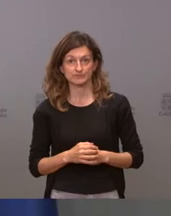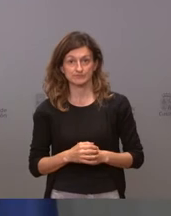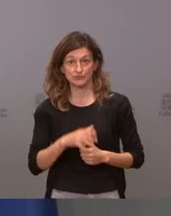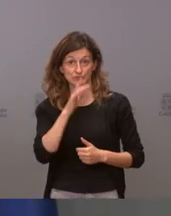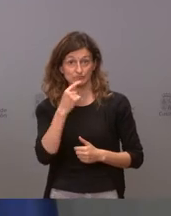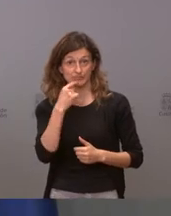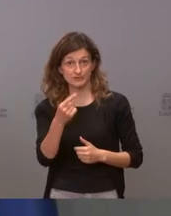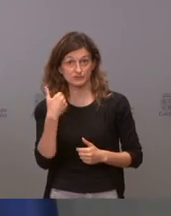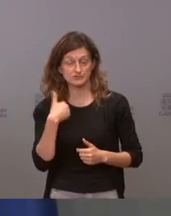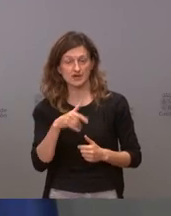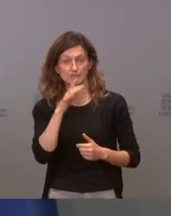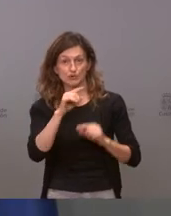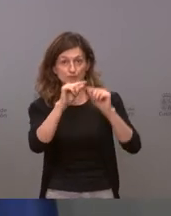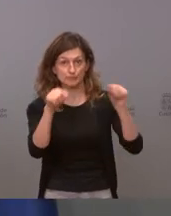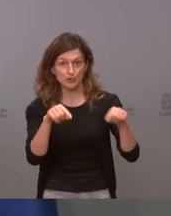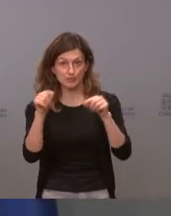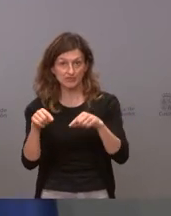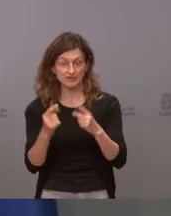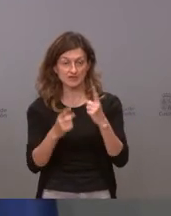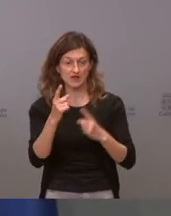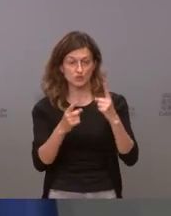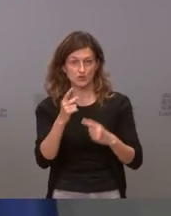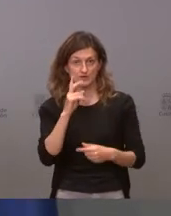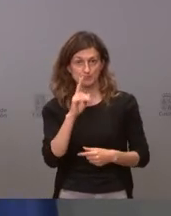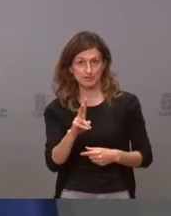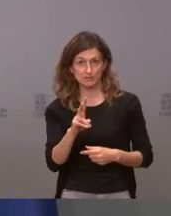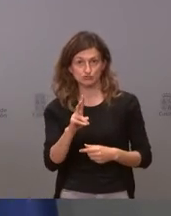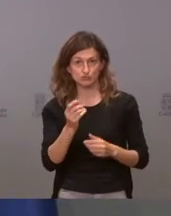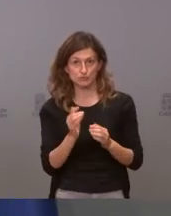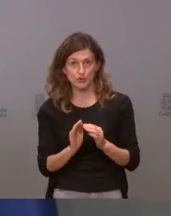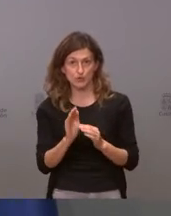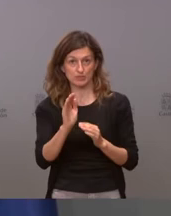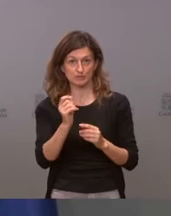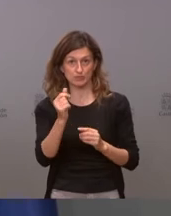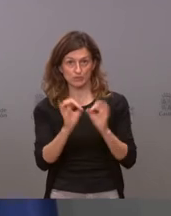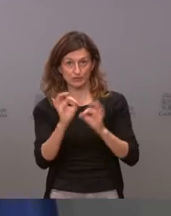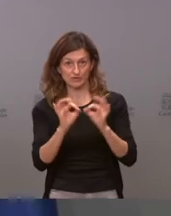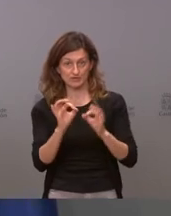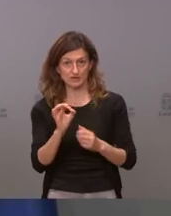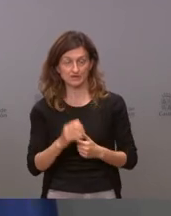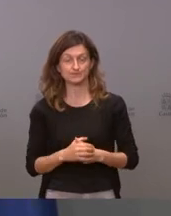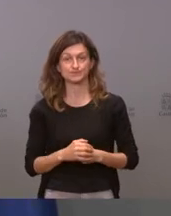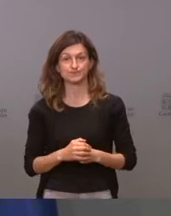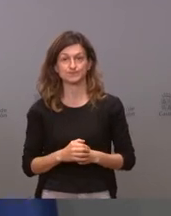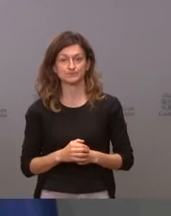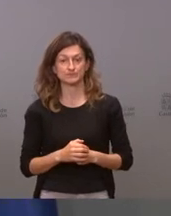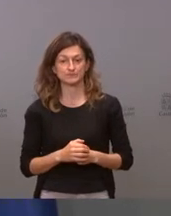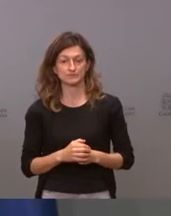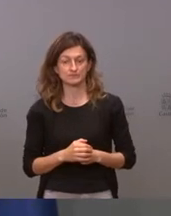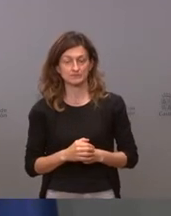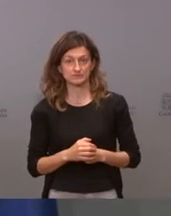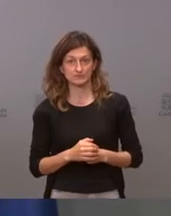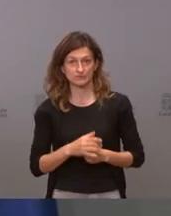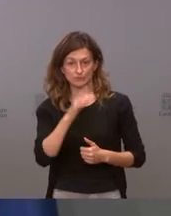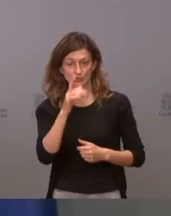comentado hay provincias en las que se está viviendo un repunte de la incidencia básicamente a expensas de